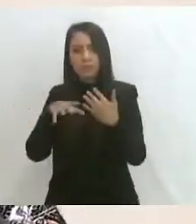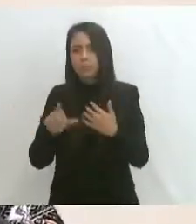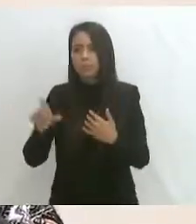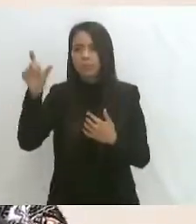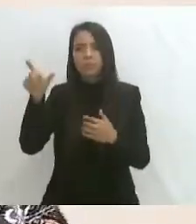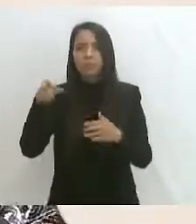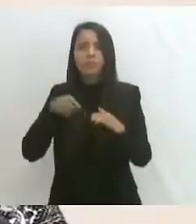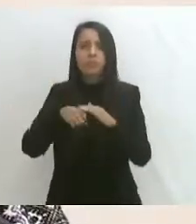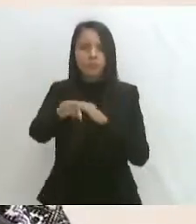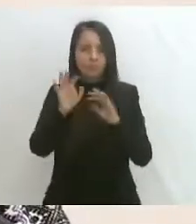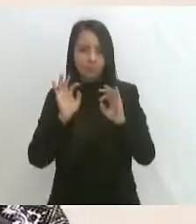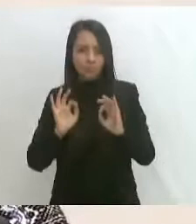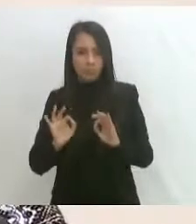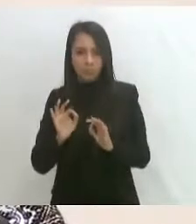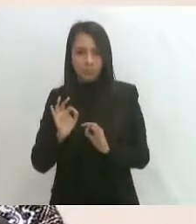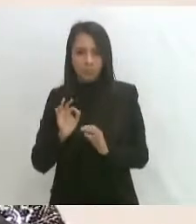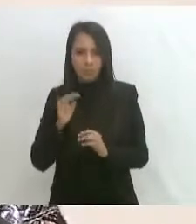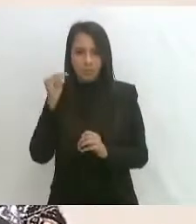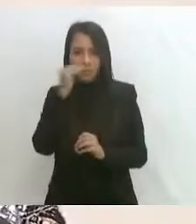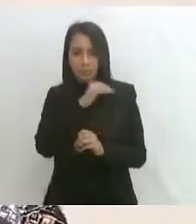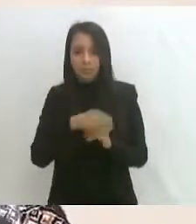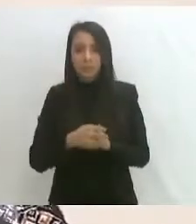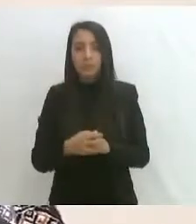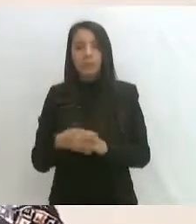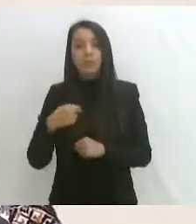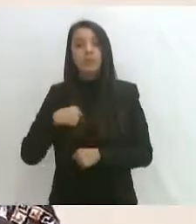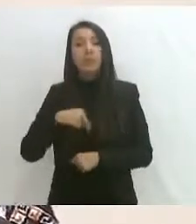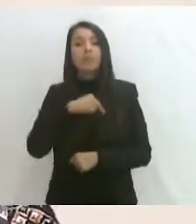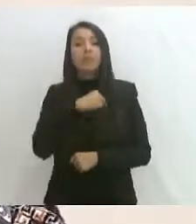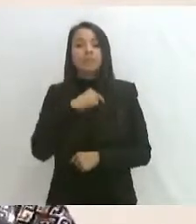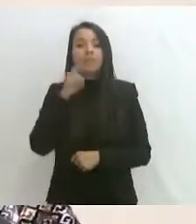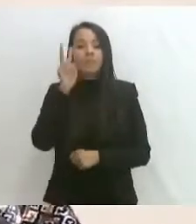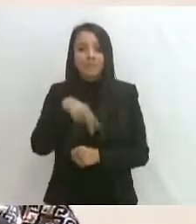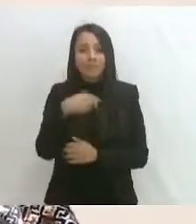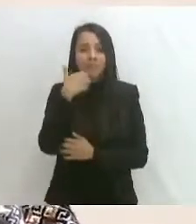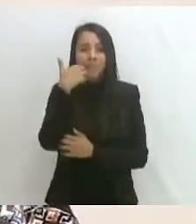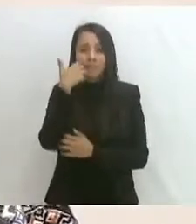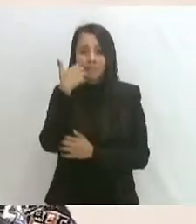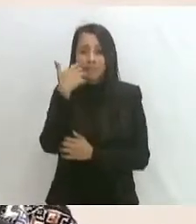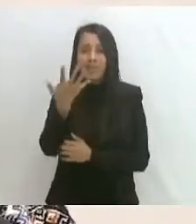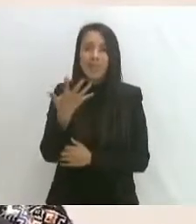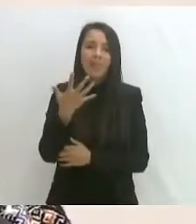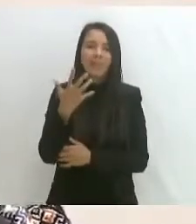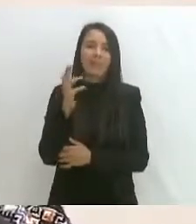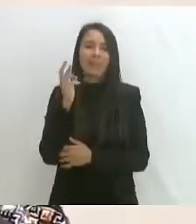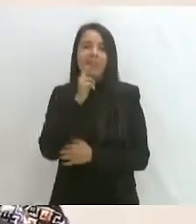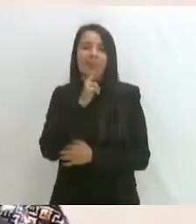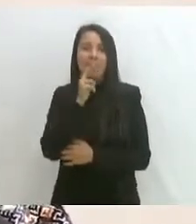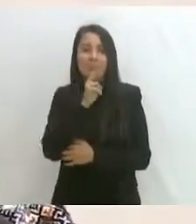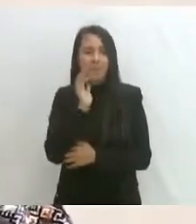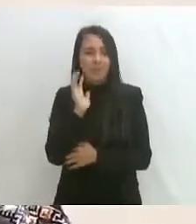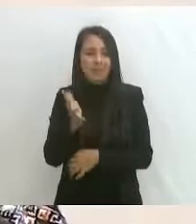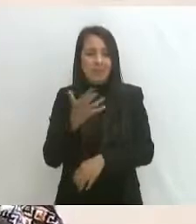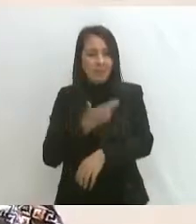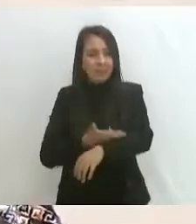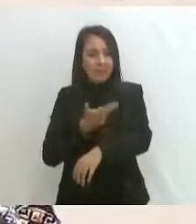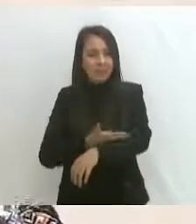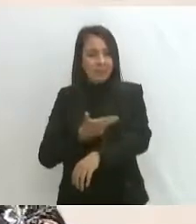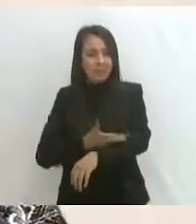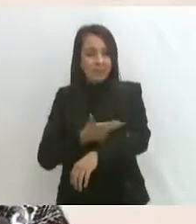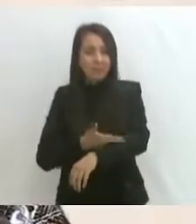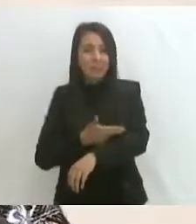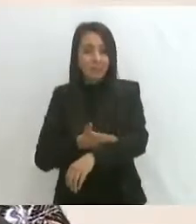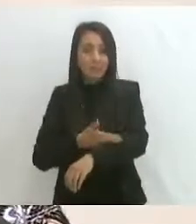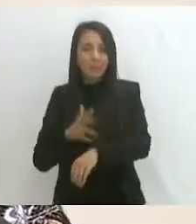Nosotros lo que queremos es que sea lo más rápido posible esta tarea,